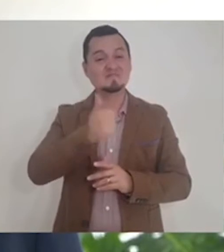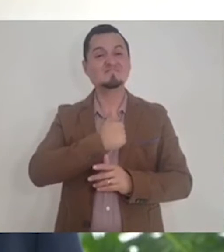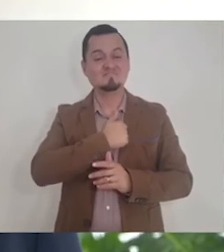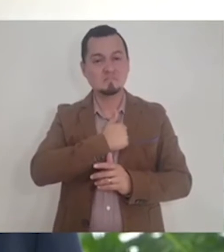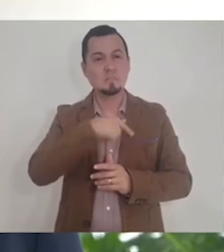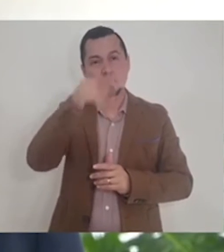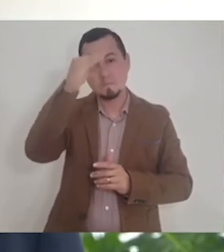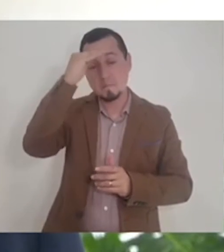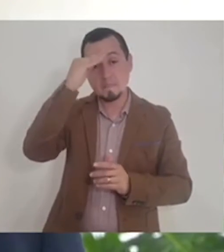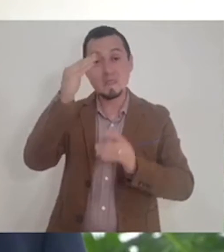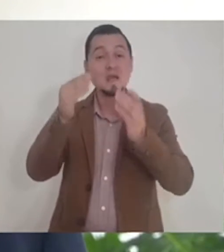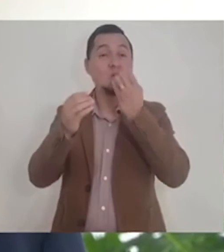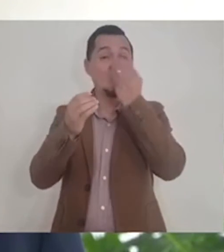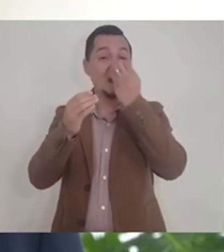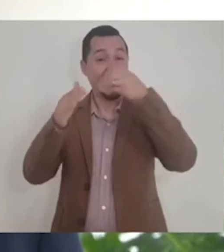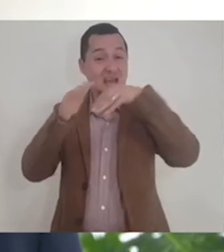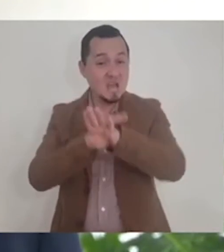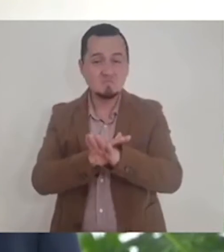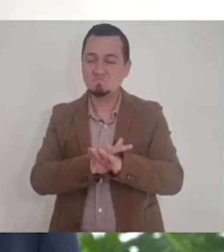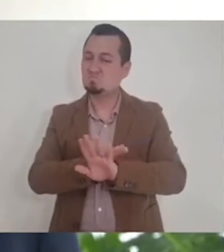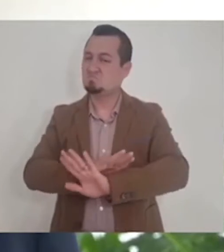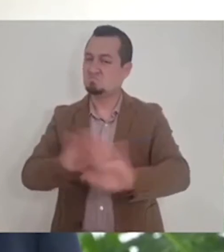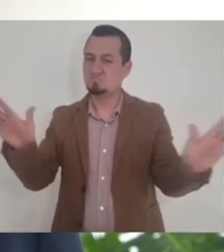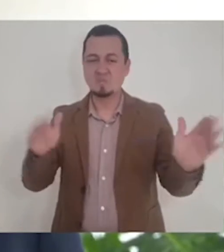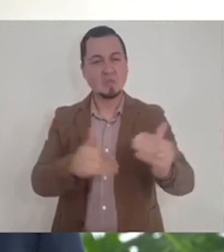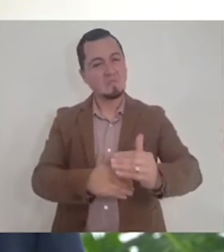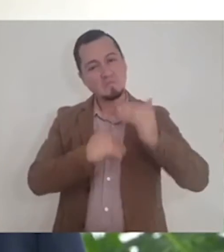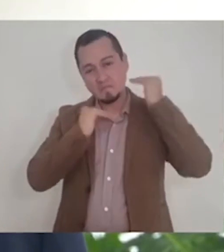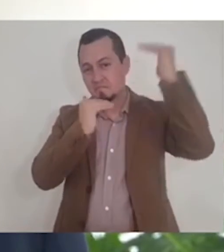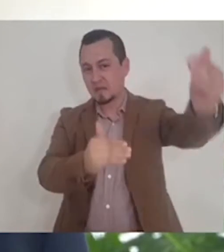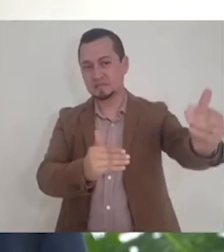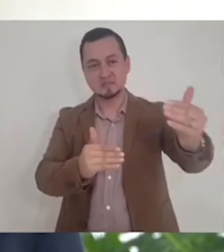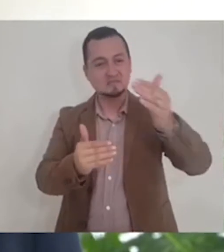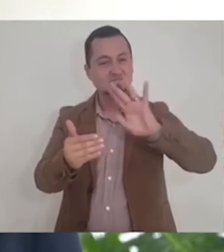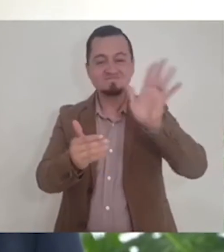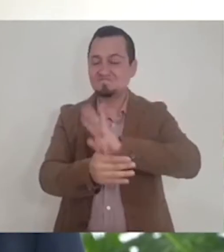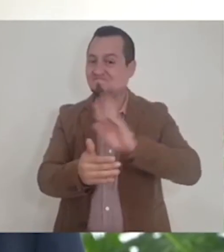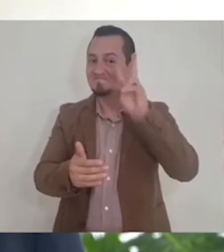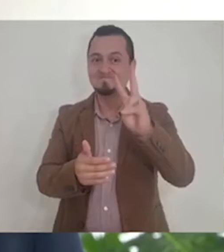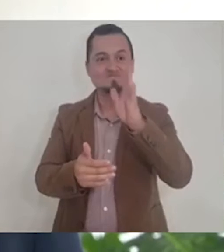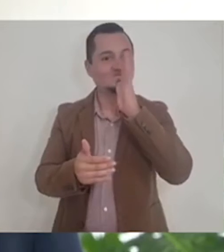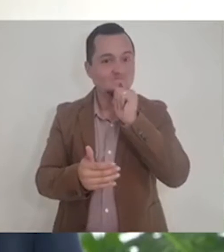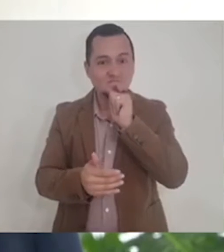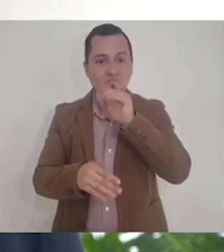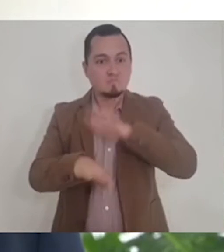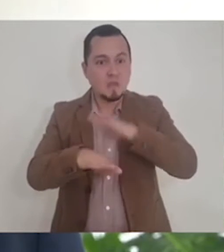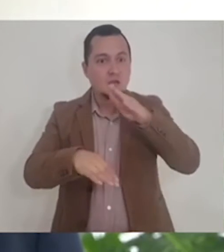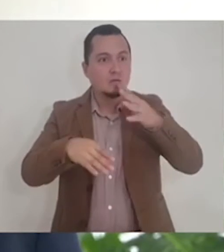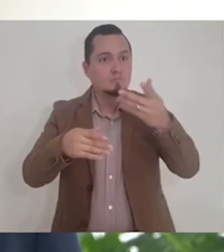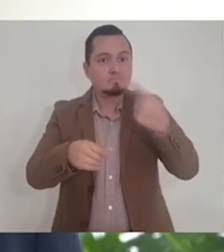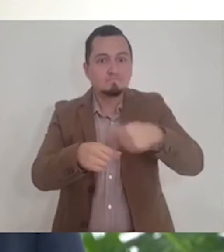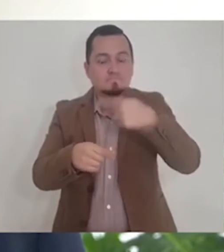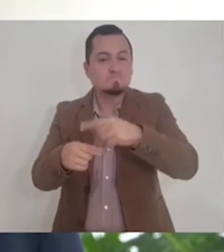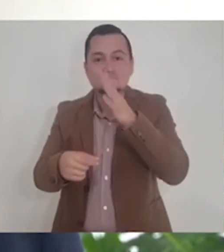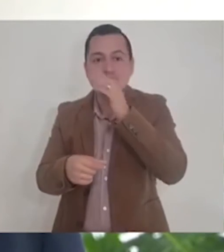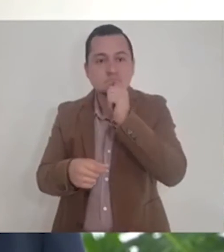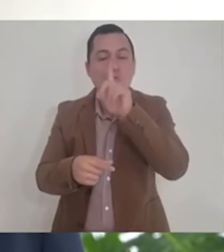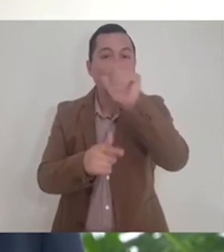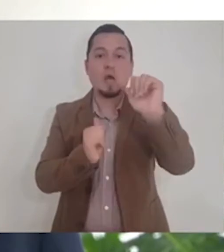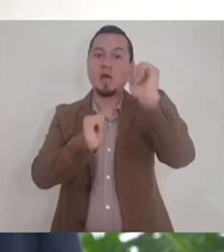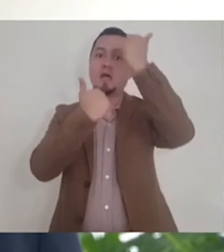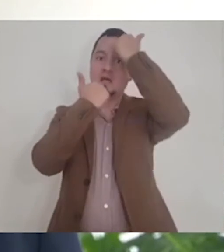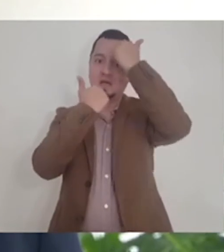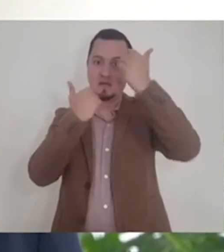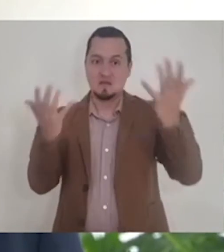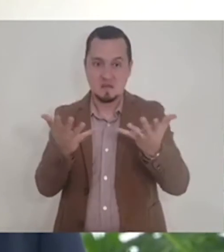actuar con prudencia y medir con cuidado cada paso que demos para no lamentarnos después. A los presidentes municipales les pido